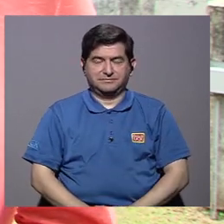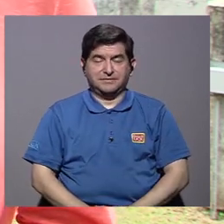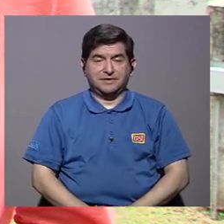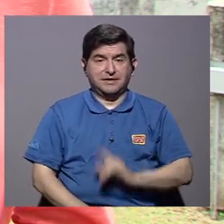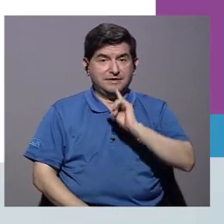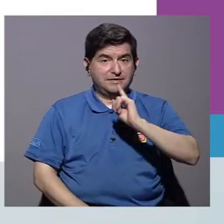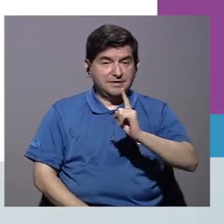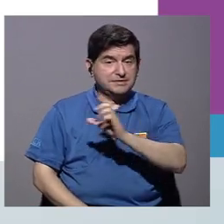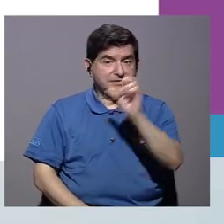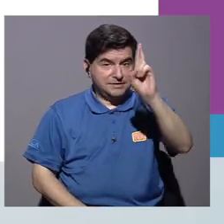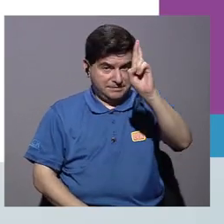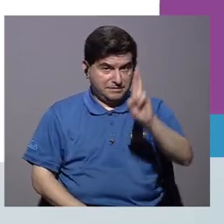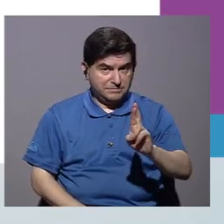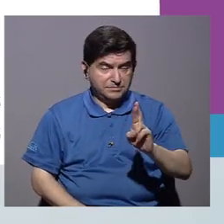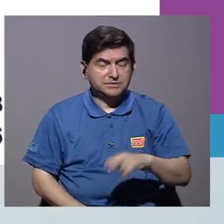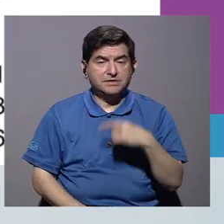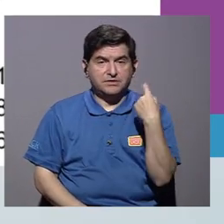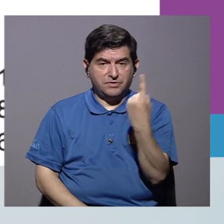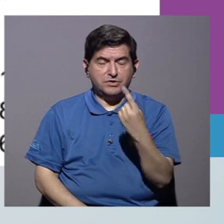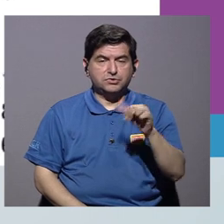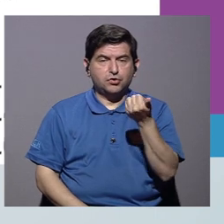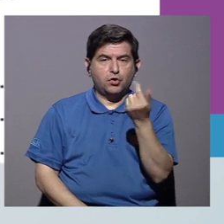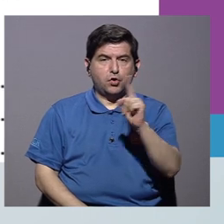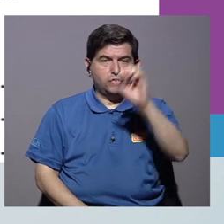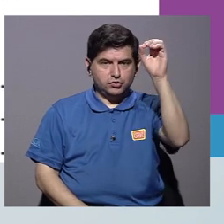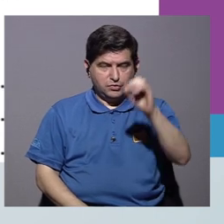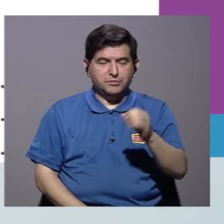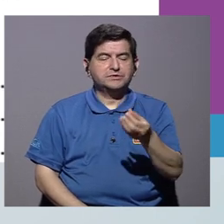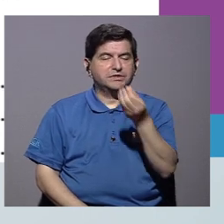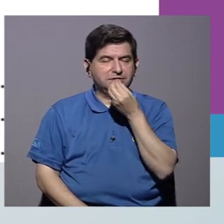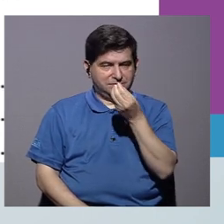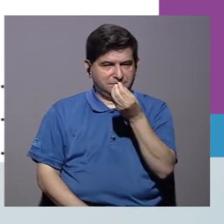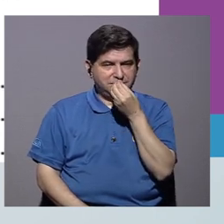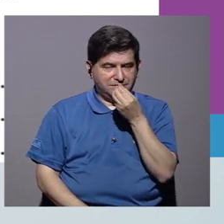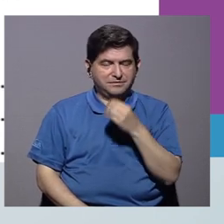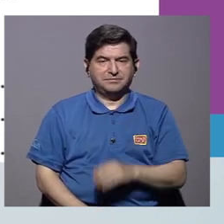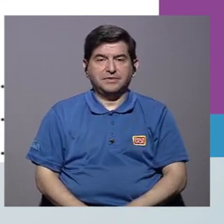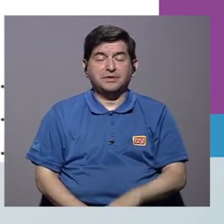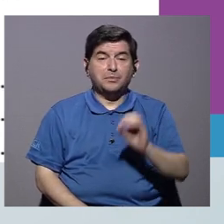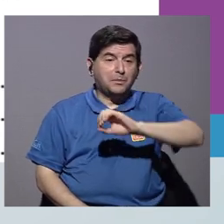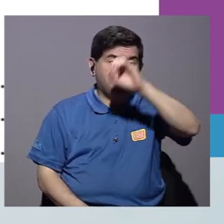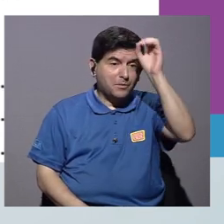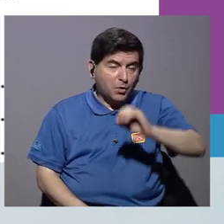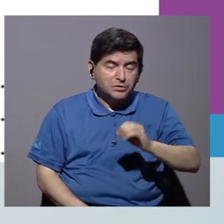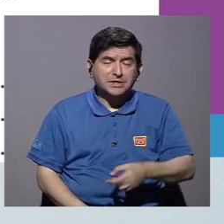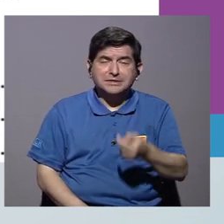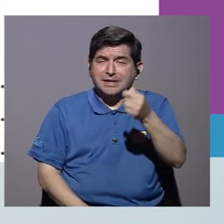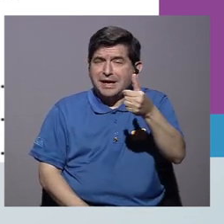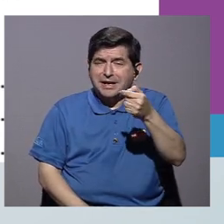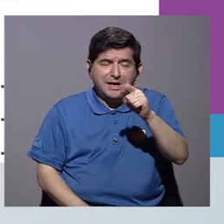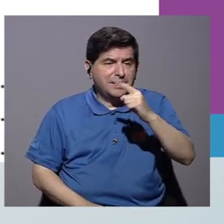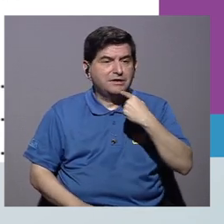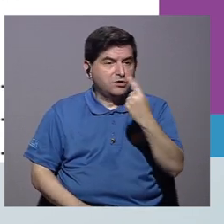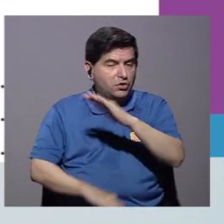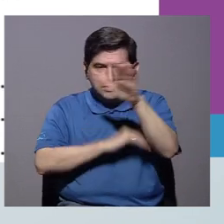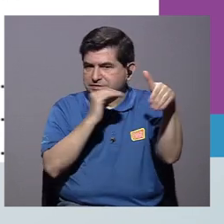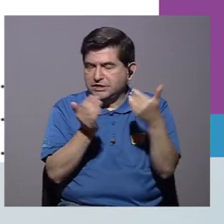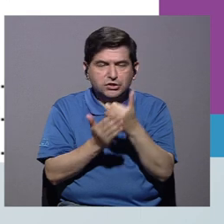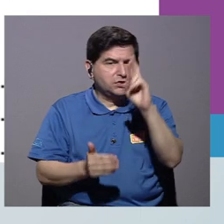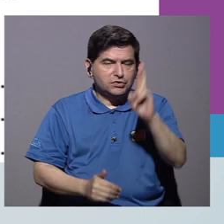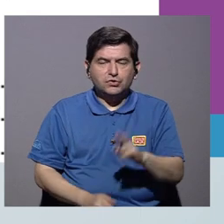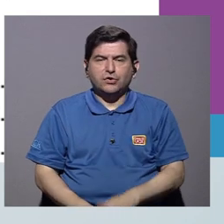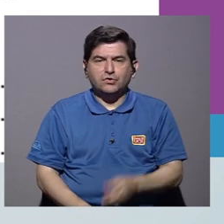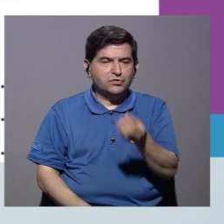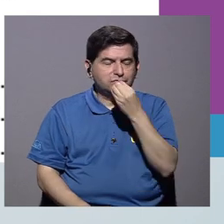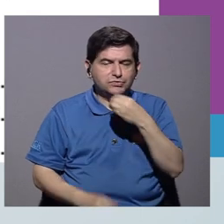lado. Cabe resaltar que al menos en Costa Rica solo el 11% ha consumido. Entonces es un porcentaje bastante poquito,